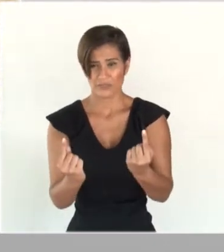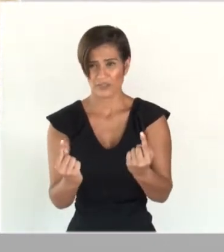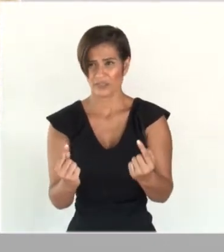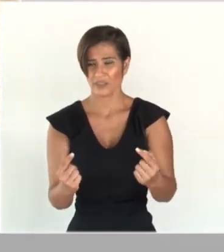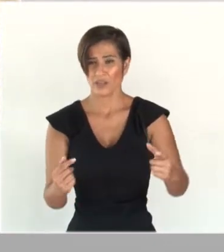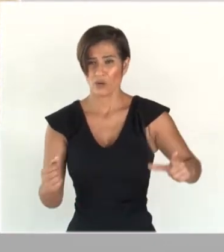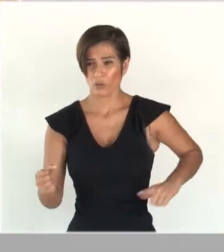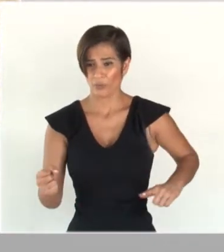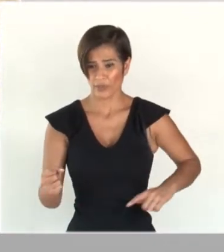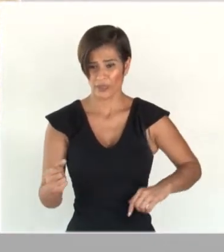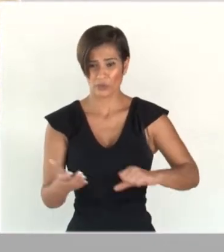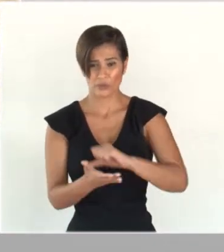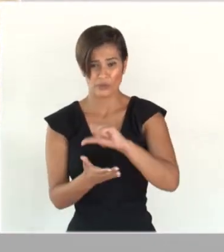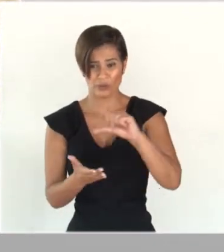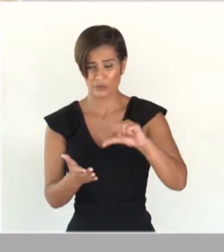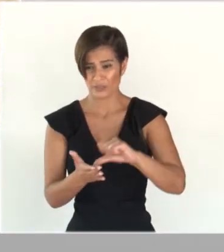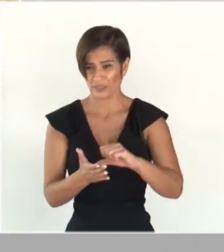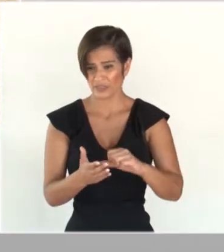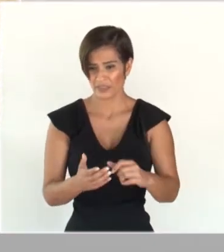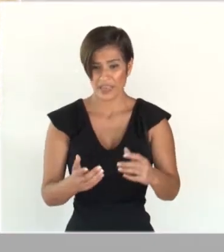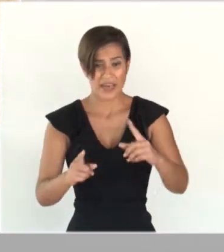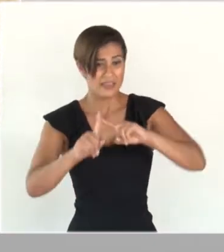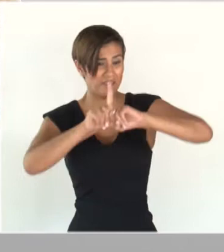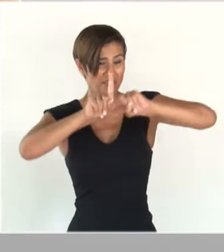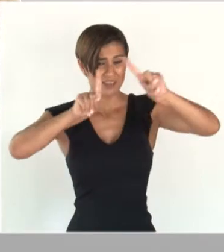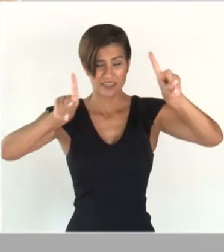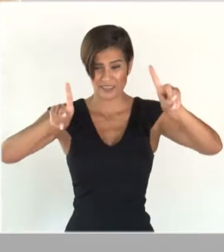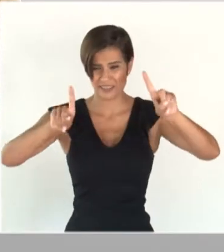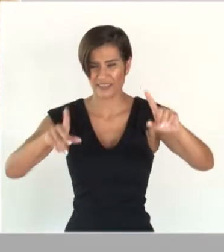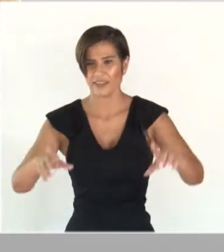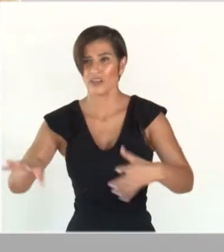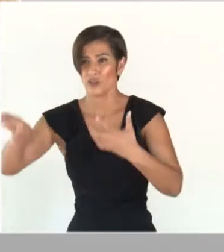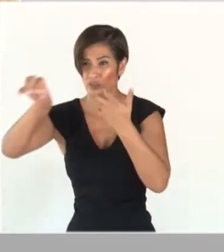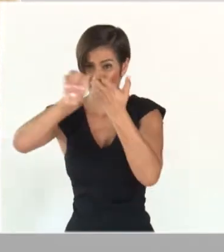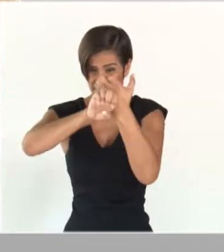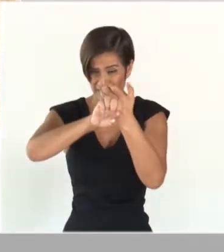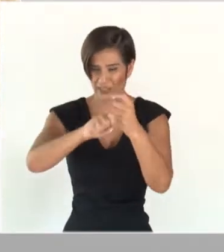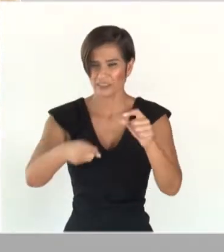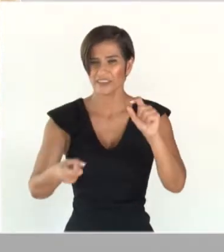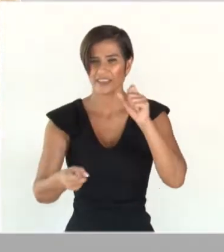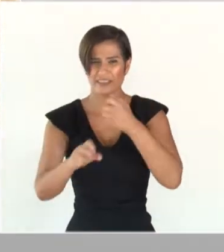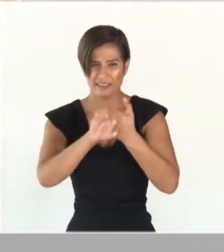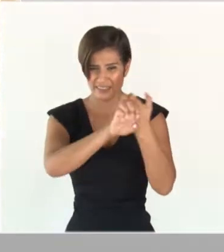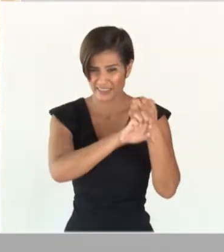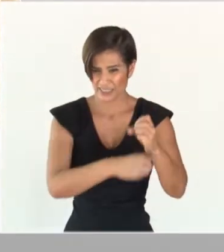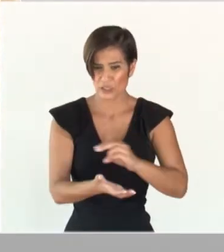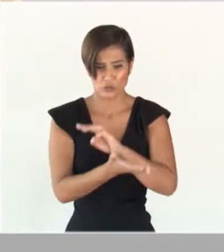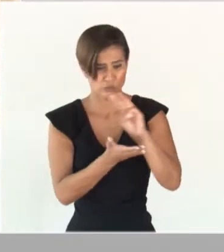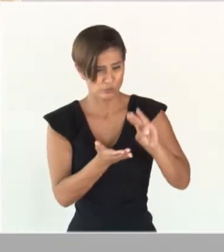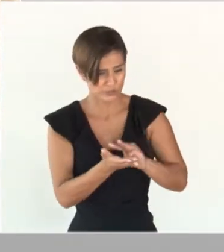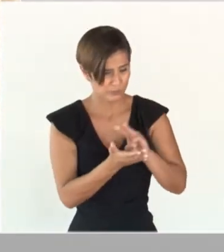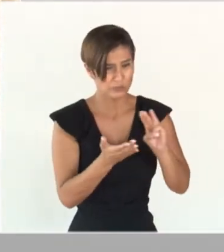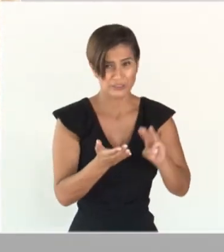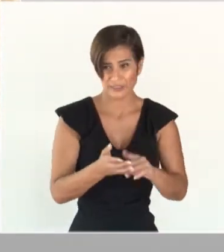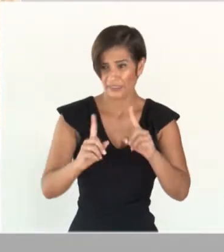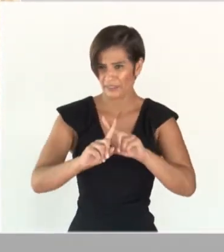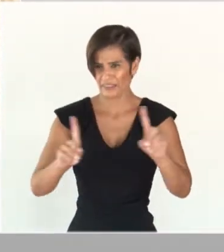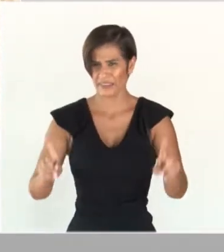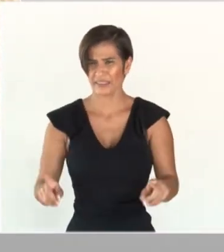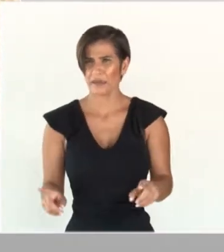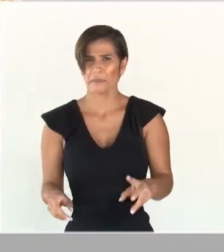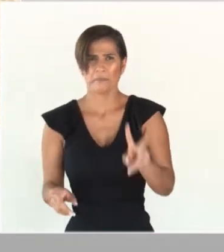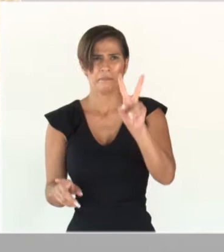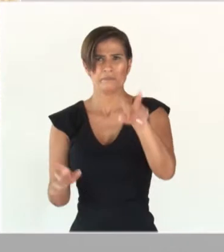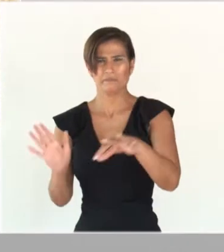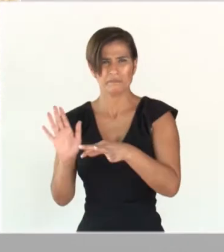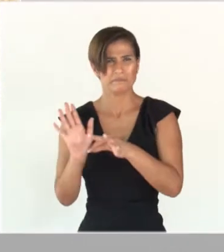central, al margen de los estados y municipios, y sin tomar en consideración la realidad de cada